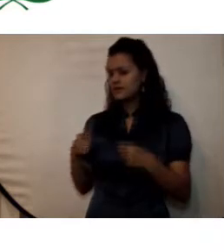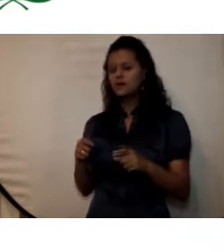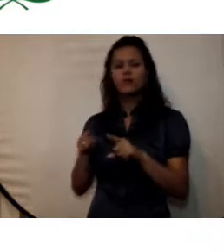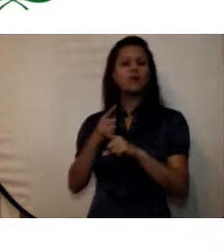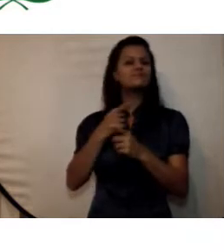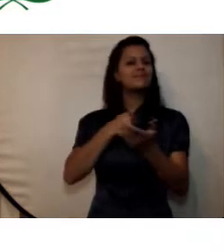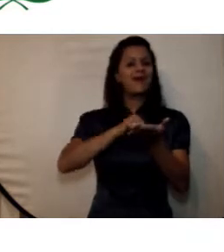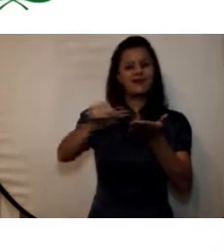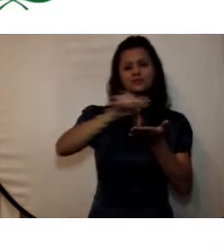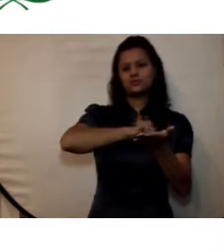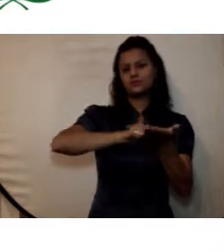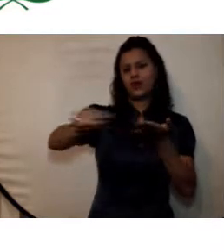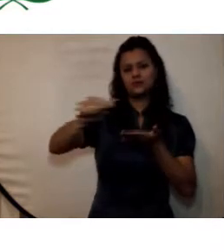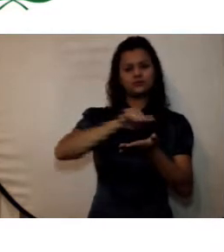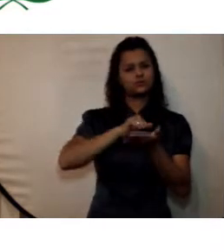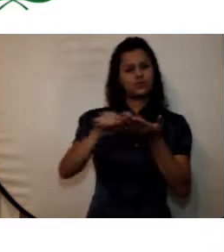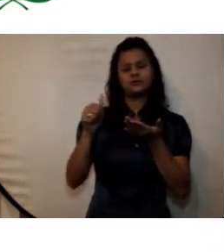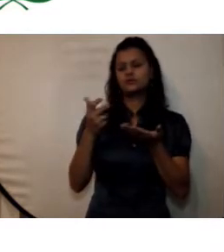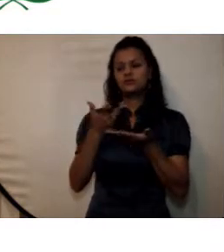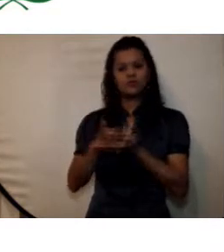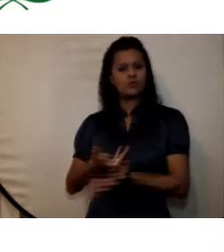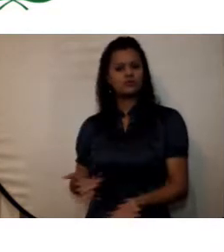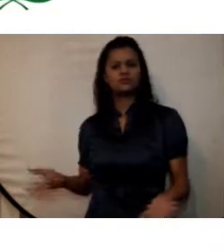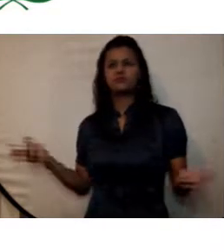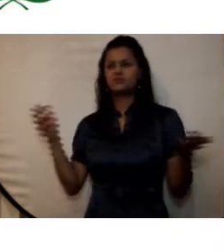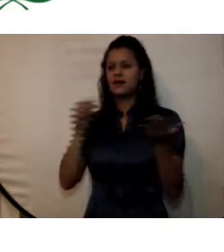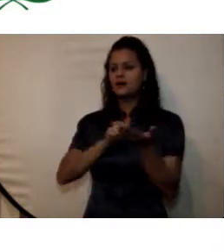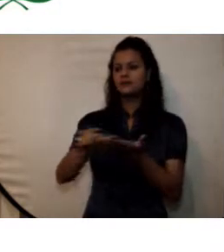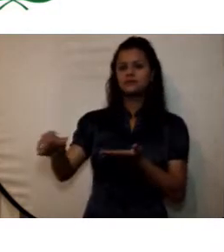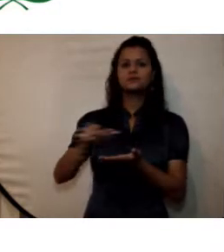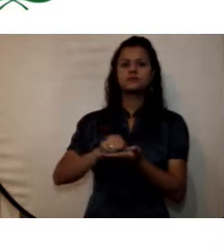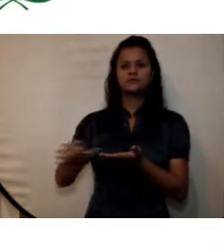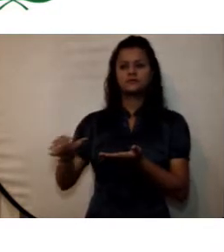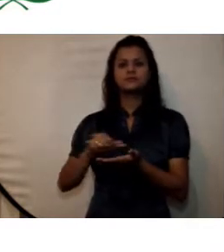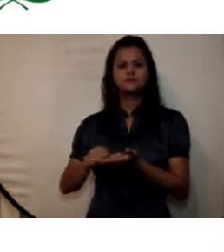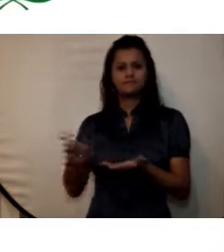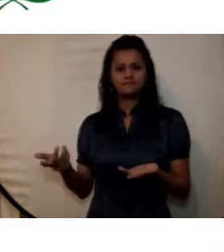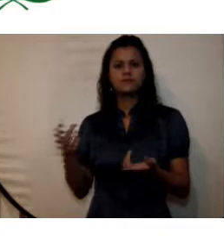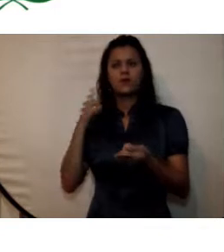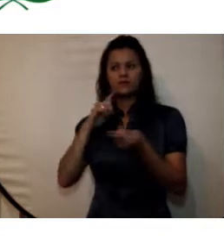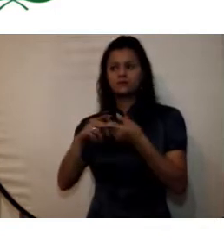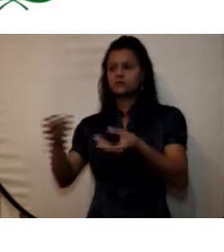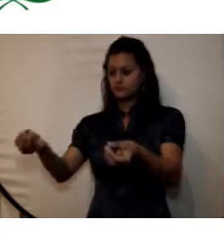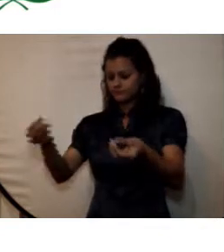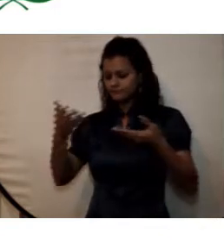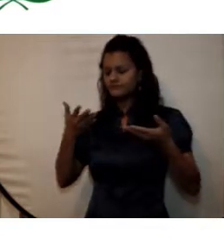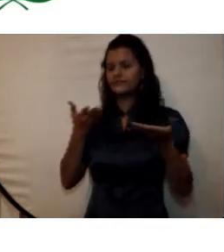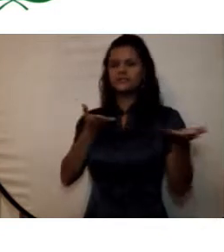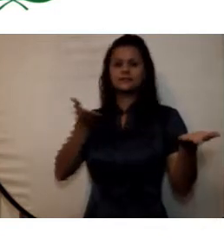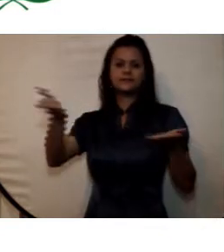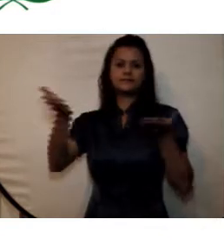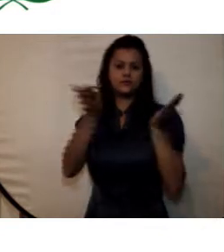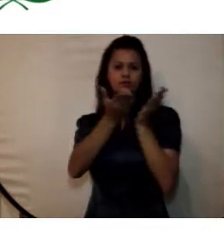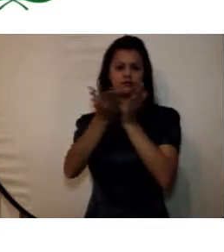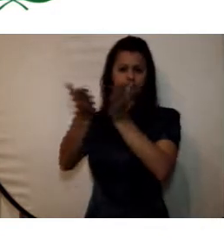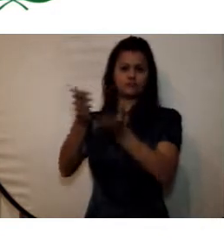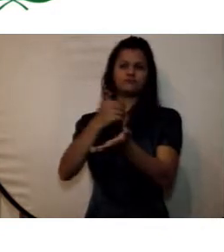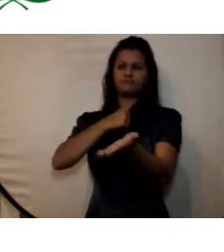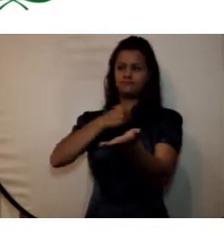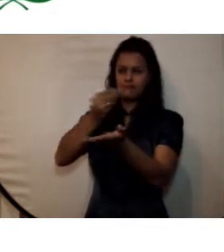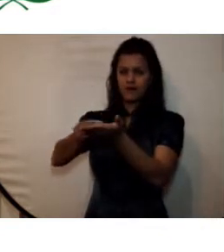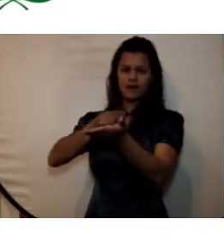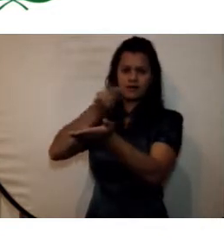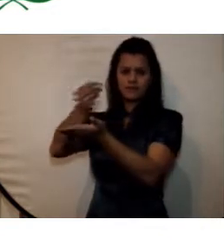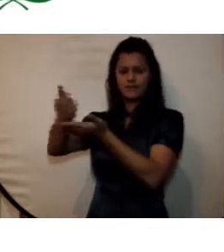realizados para obtener todos estos ingresos de la parte de servicios educativos y los gastos de